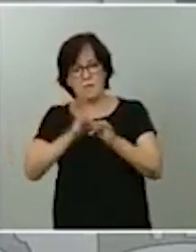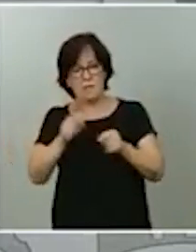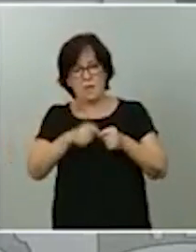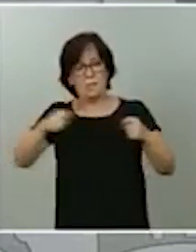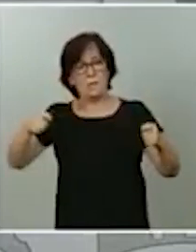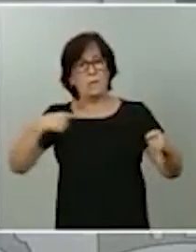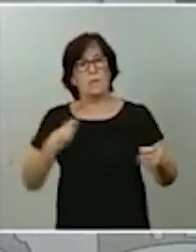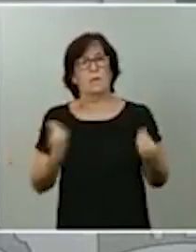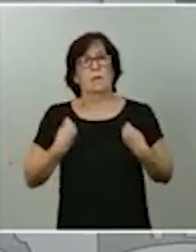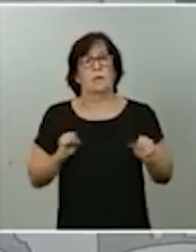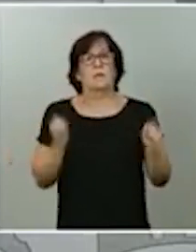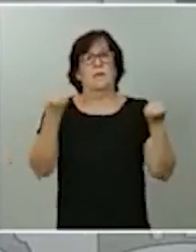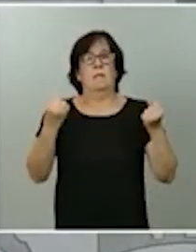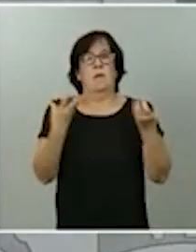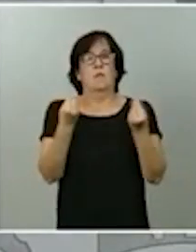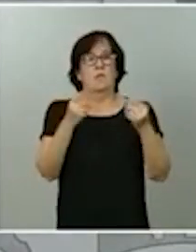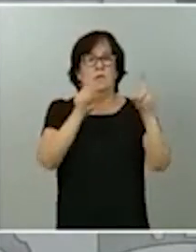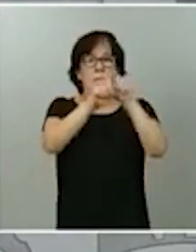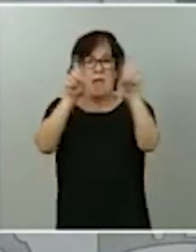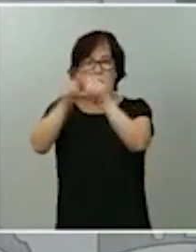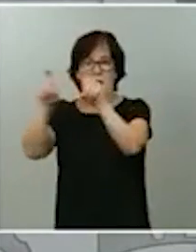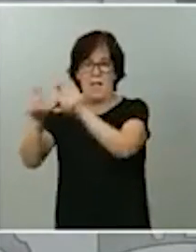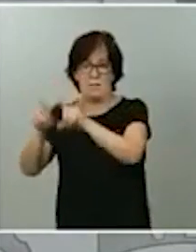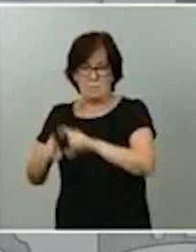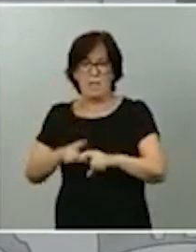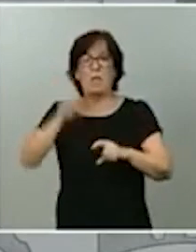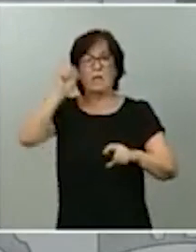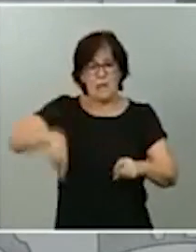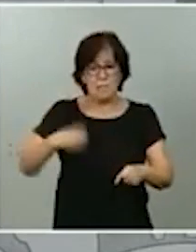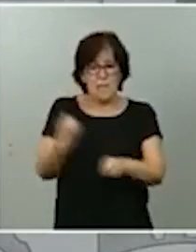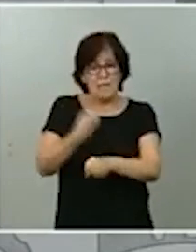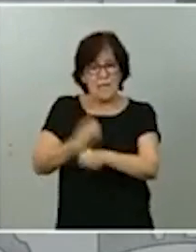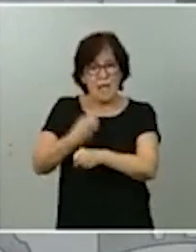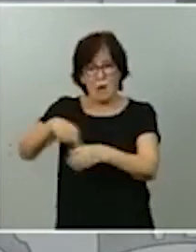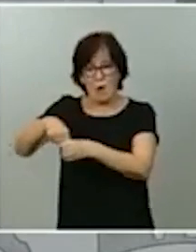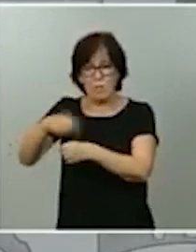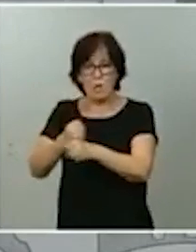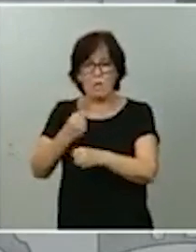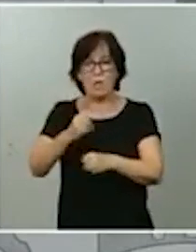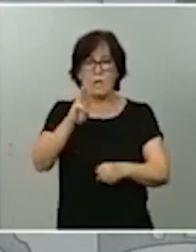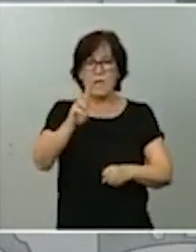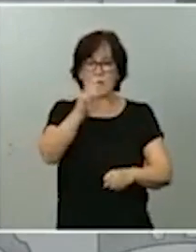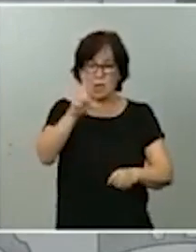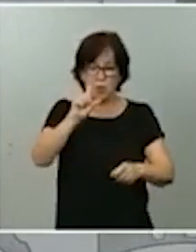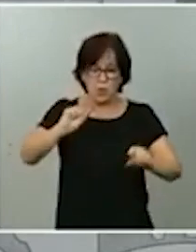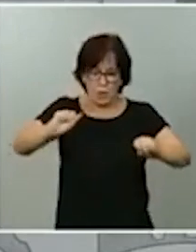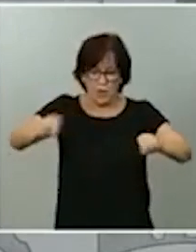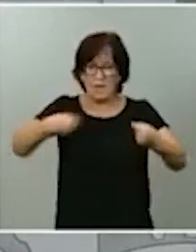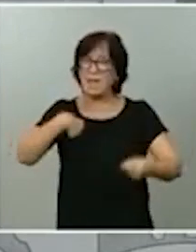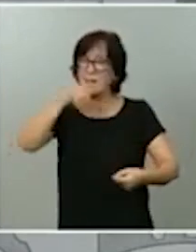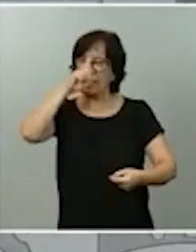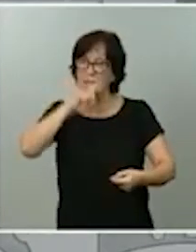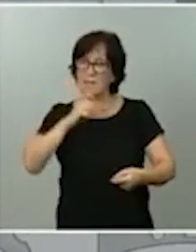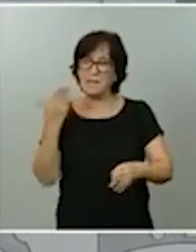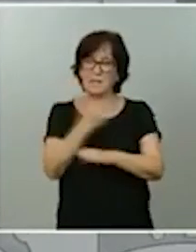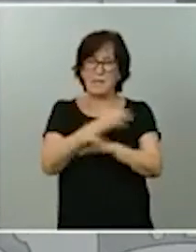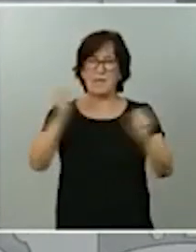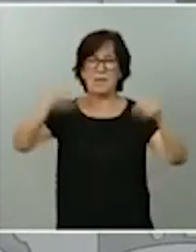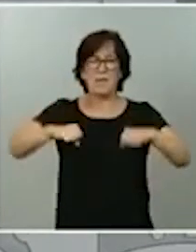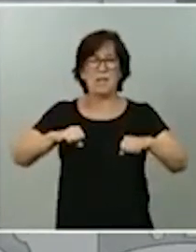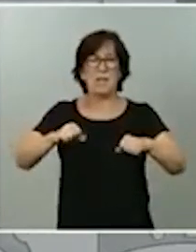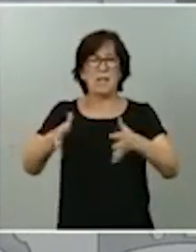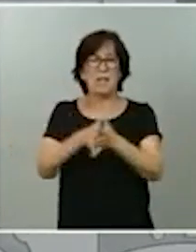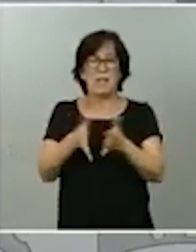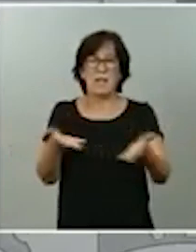muchísimas empresas, también de muchísimos empleos. Y el 3 de julio suscribimos, quiero recordarlo, el acuerdo por la reactivación económica y el